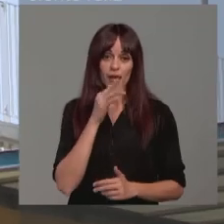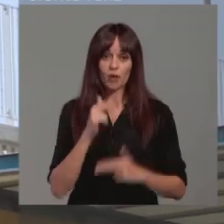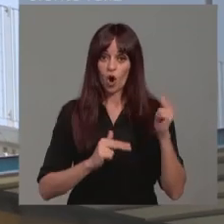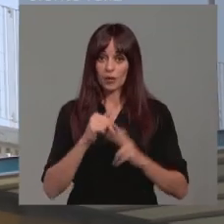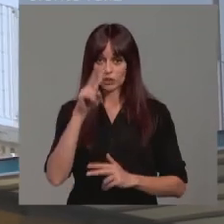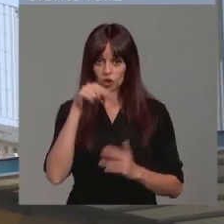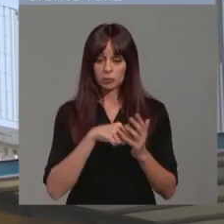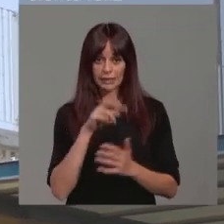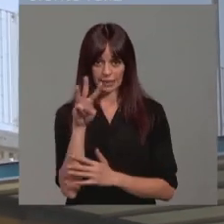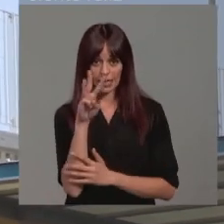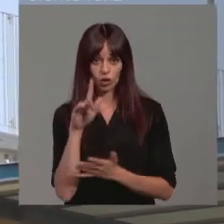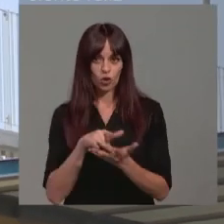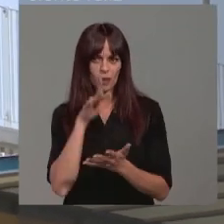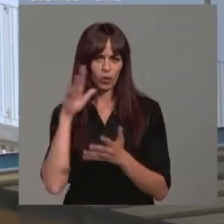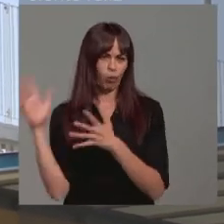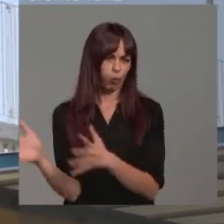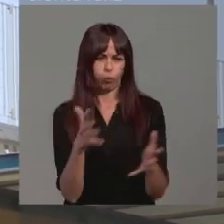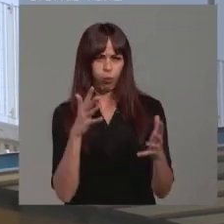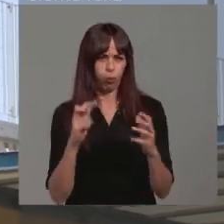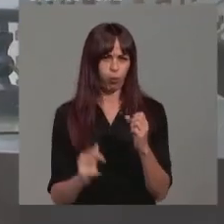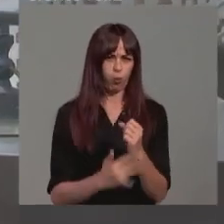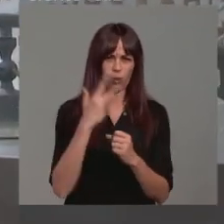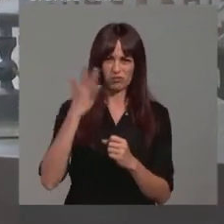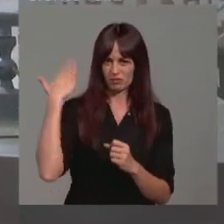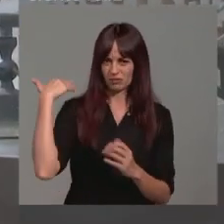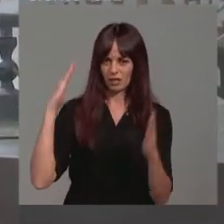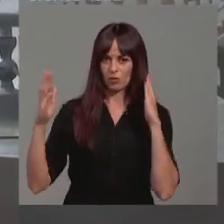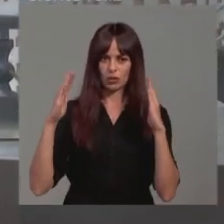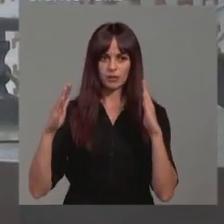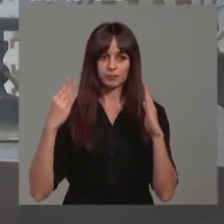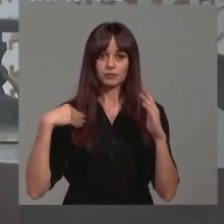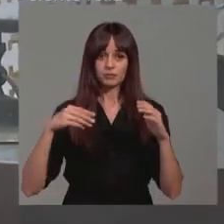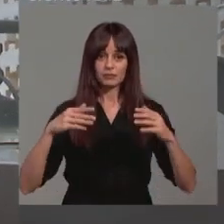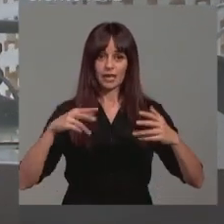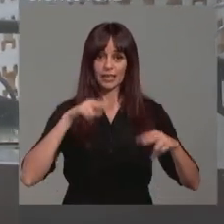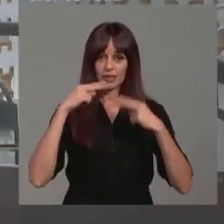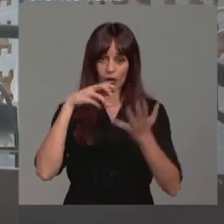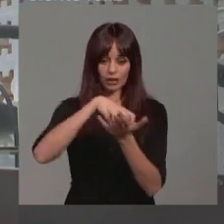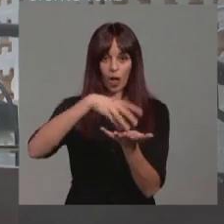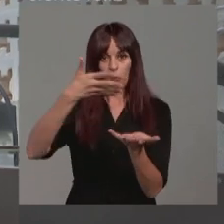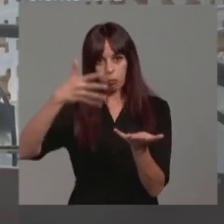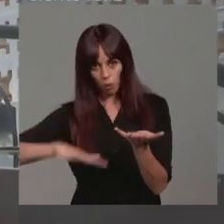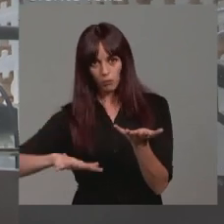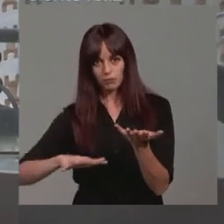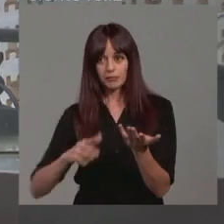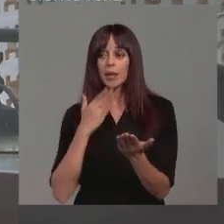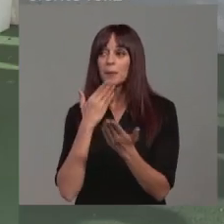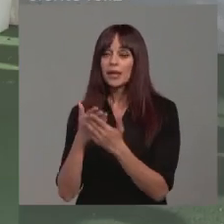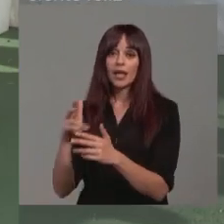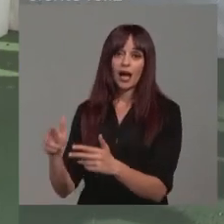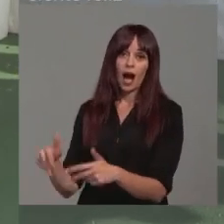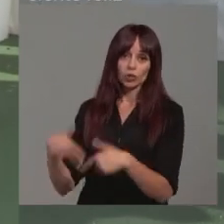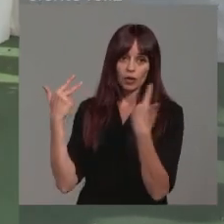2003, que se hicieron, porque hubo un temporal por aquellos entonces, y tiró parte del restaurante y no se pudo solicitar la autorización